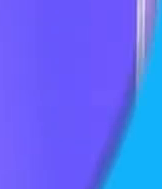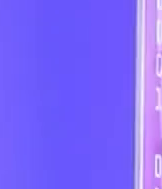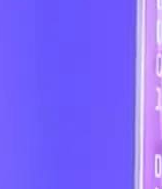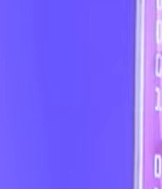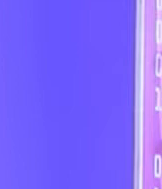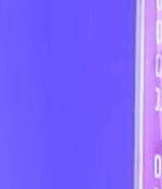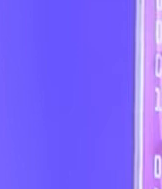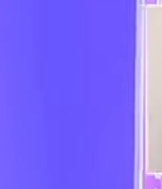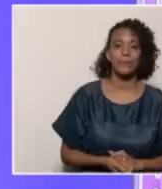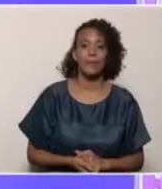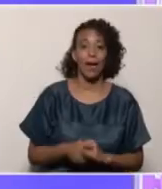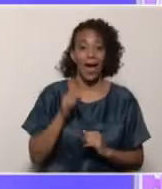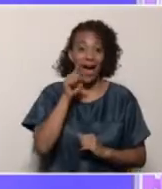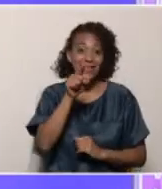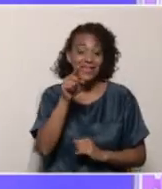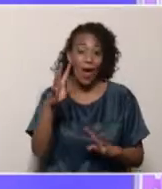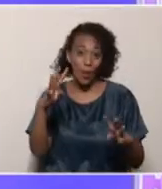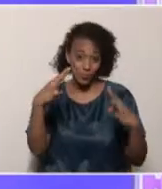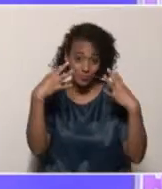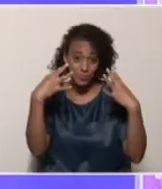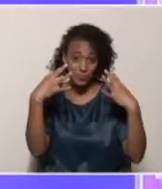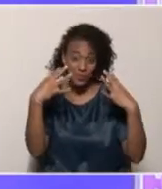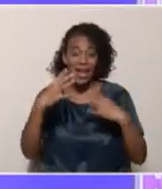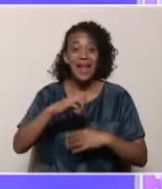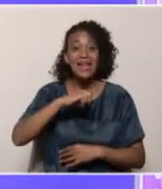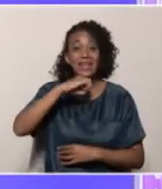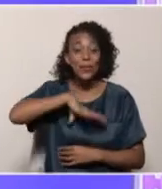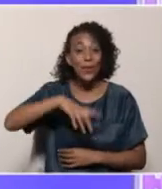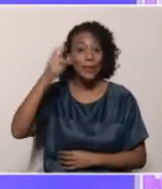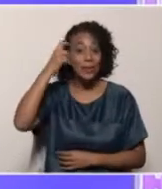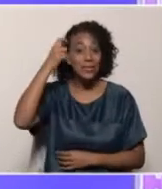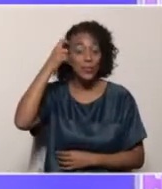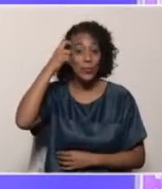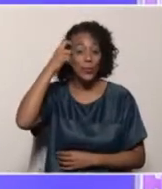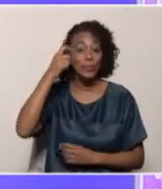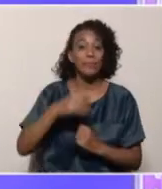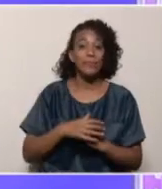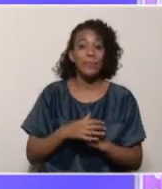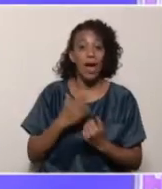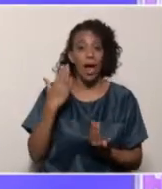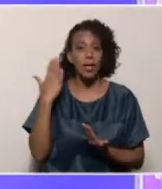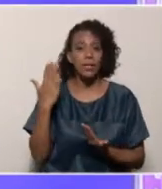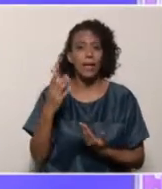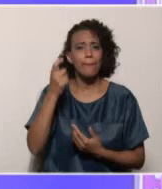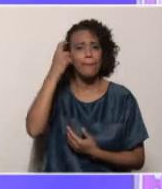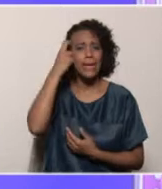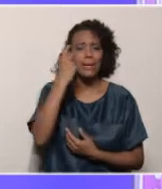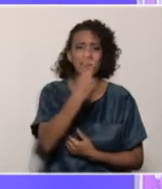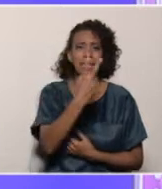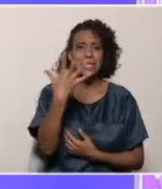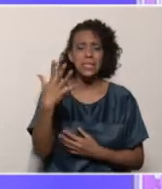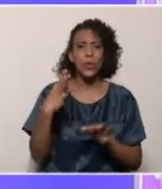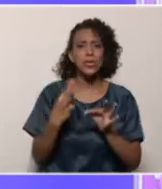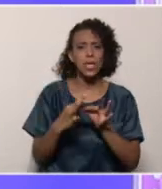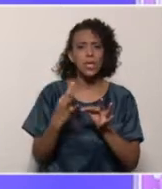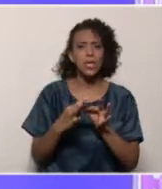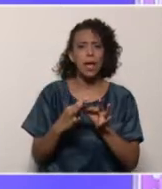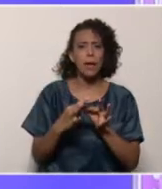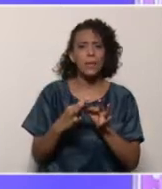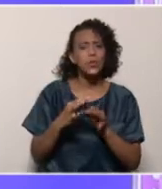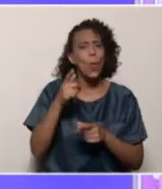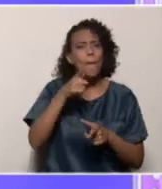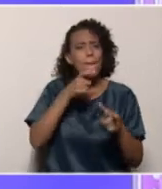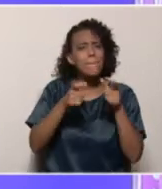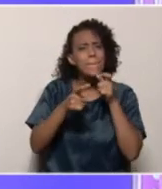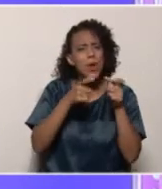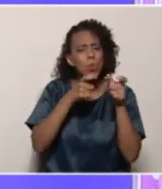Y mientras ustedes observaban esa importante efeméride correspondiente a este día 25 de septiembre yo me estaba